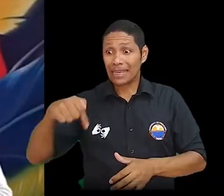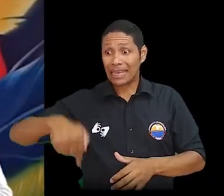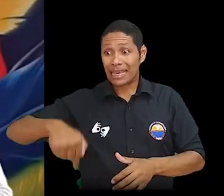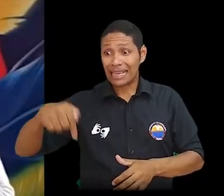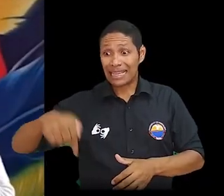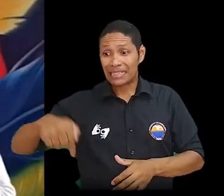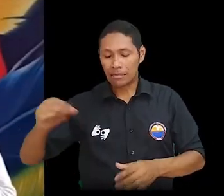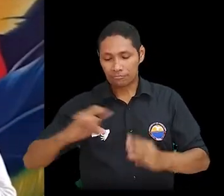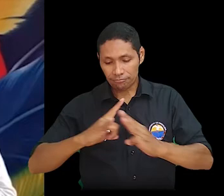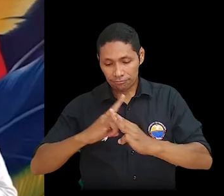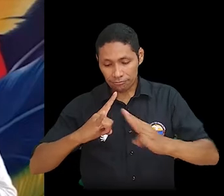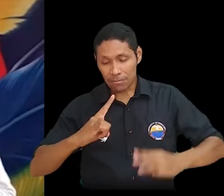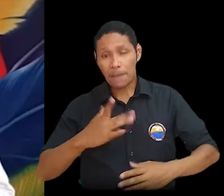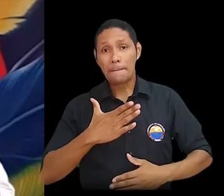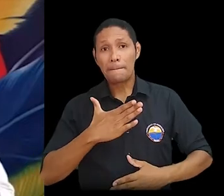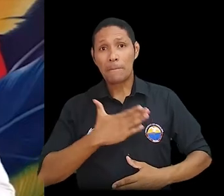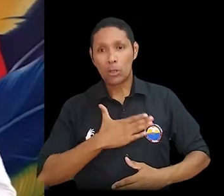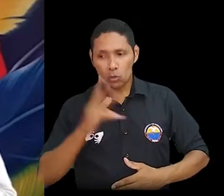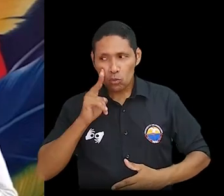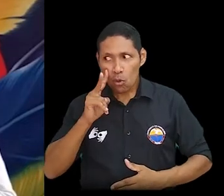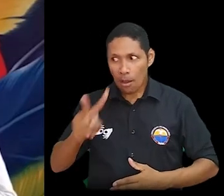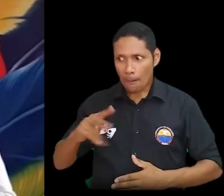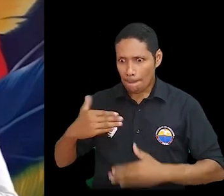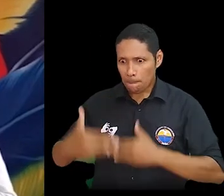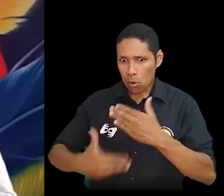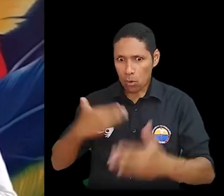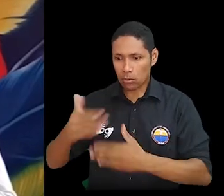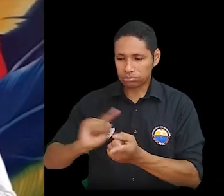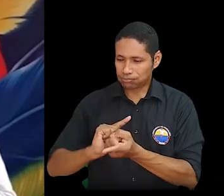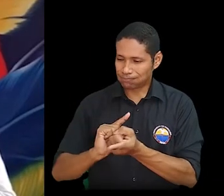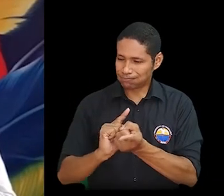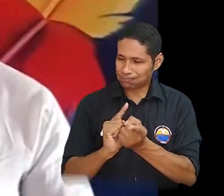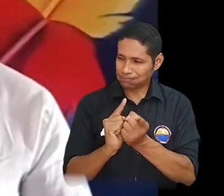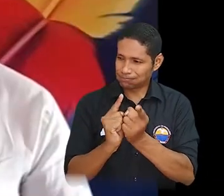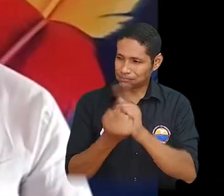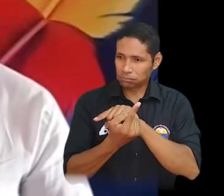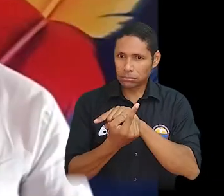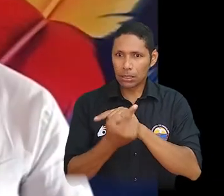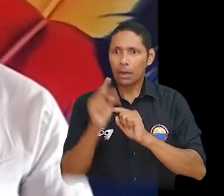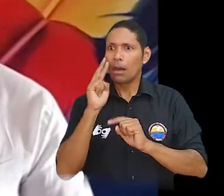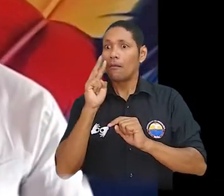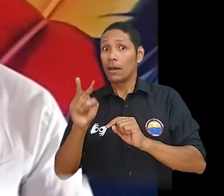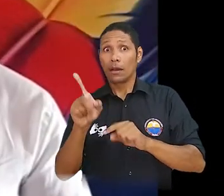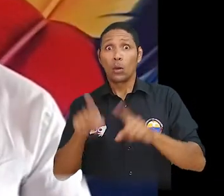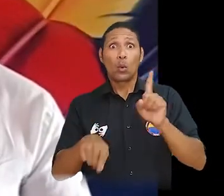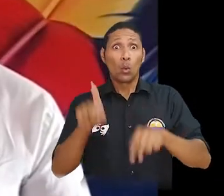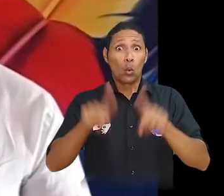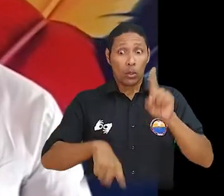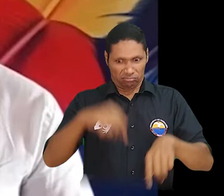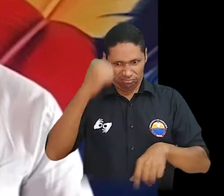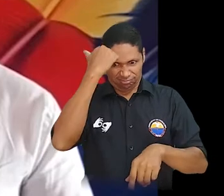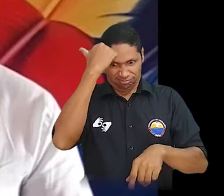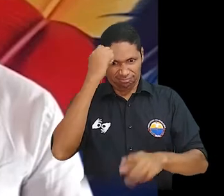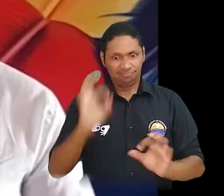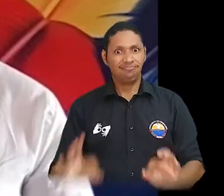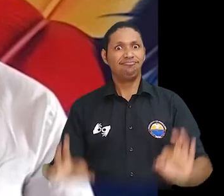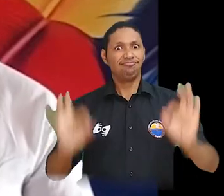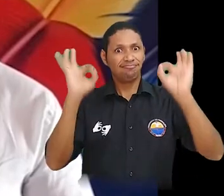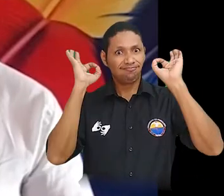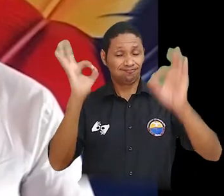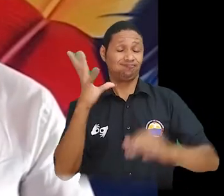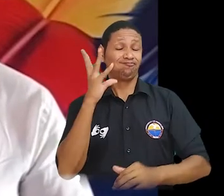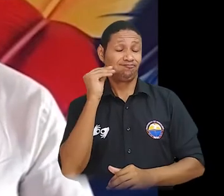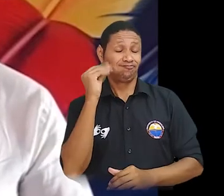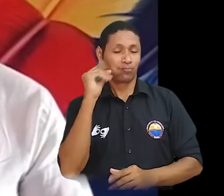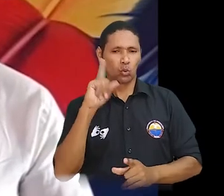mi alma mater y he podido vivir los procesos de transformación que se han venido adelantando. Podemos encontrar docentes altamente cualificados y